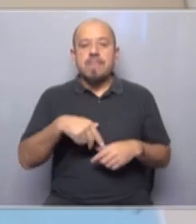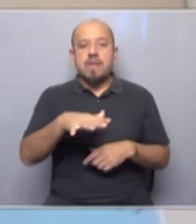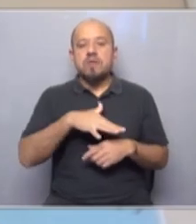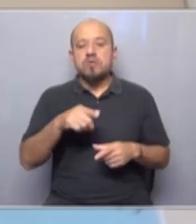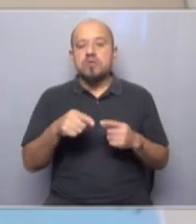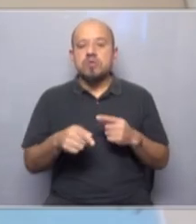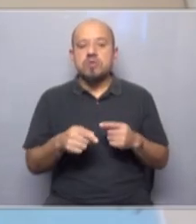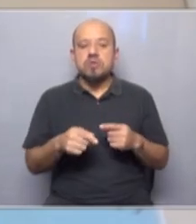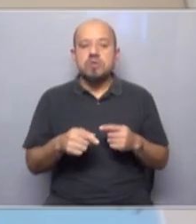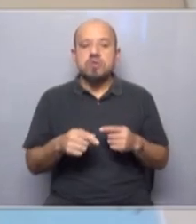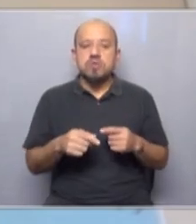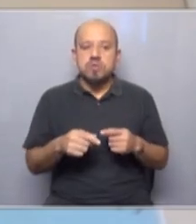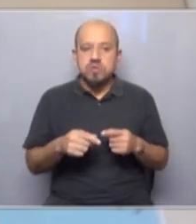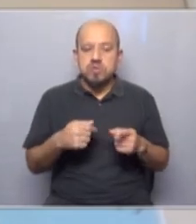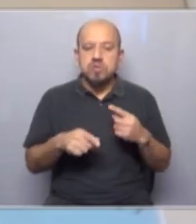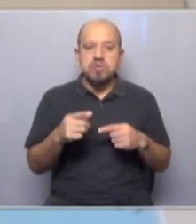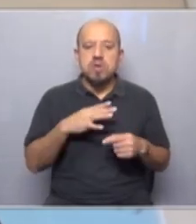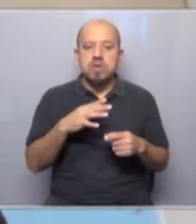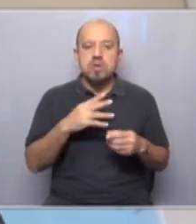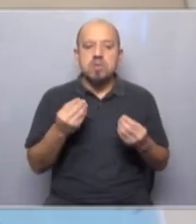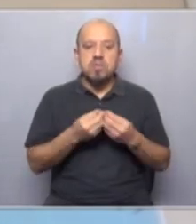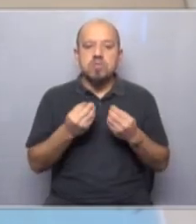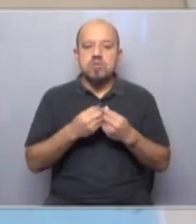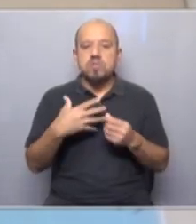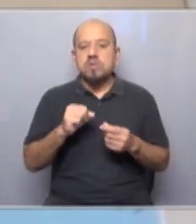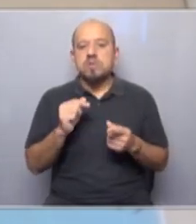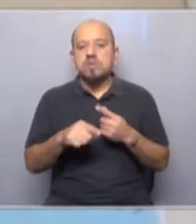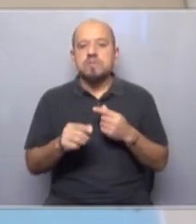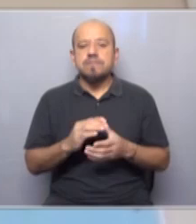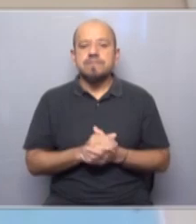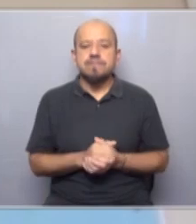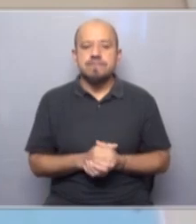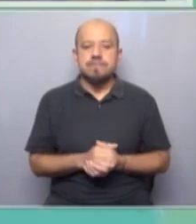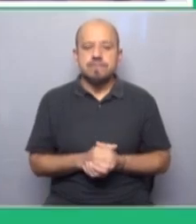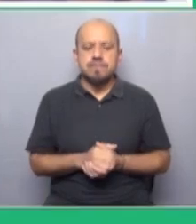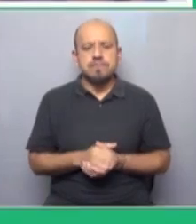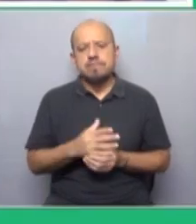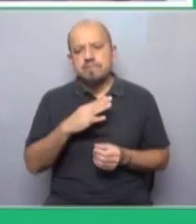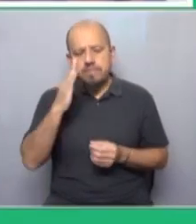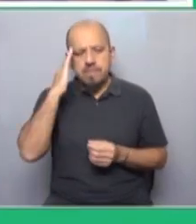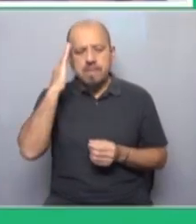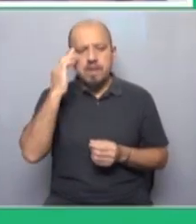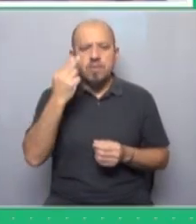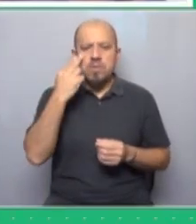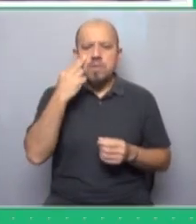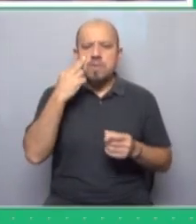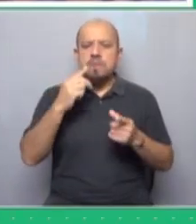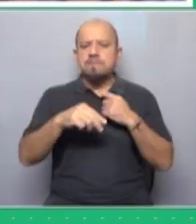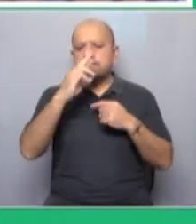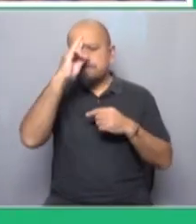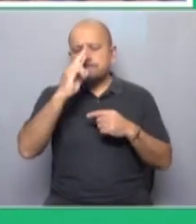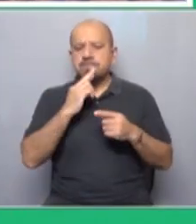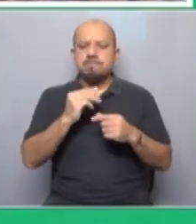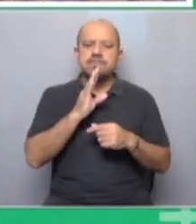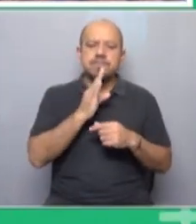luchas se están intensificando. William, todos sabemos los problemas raciales que enfrenta Estados Unidos,